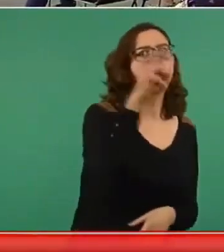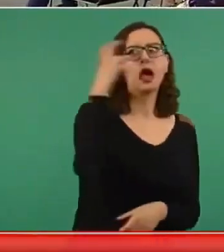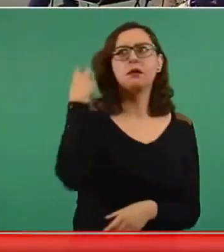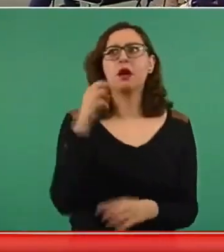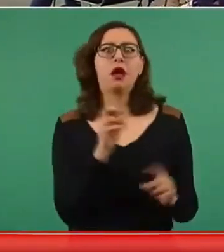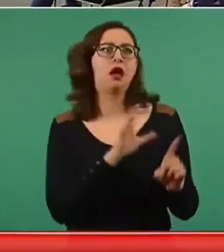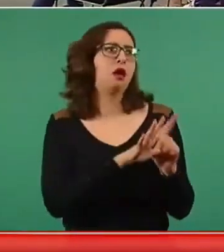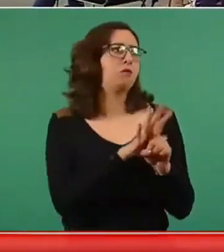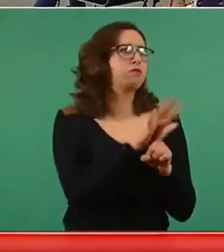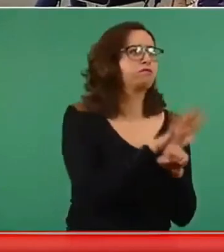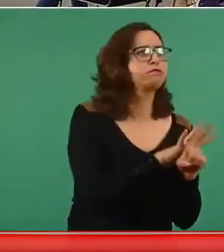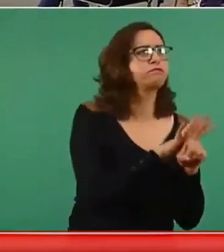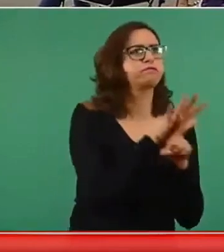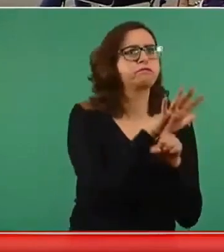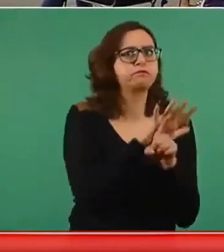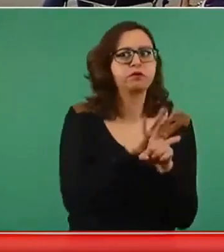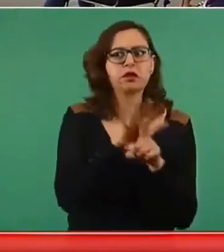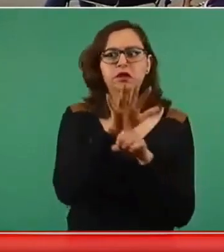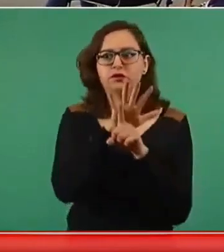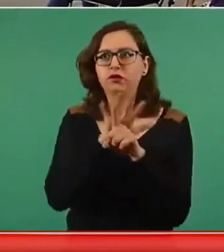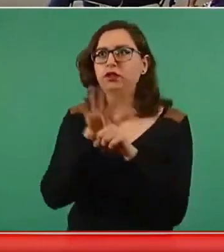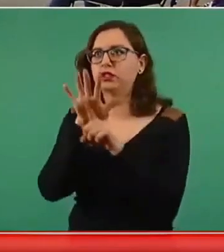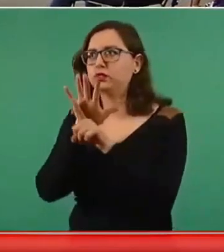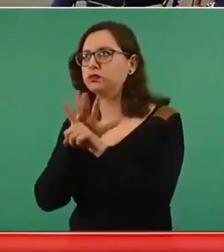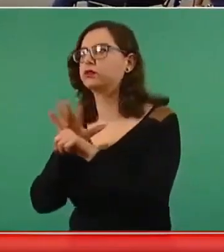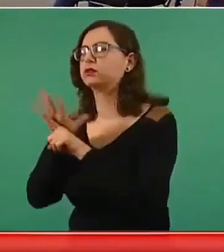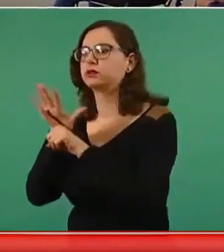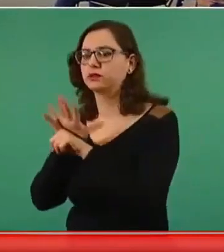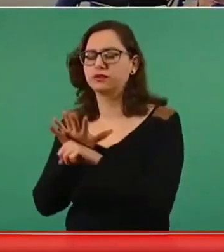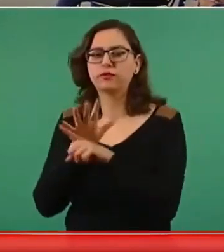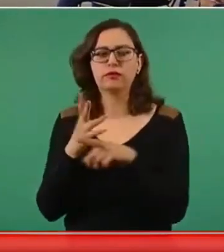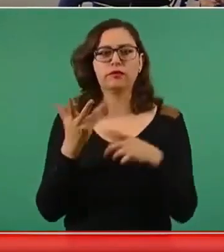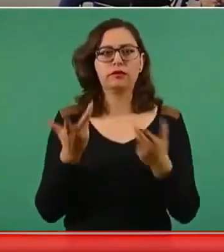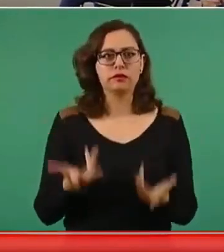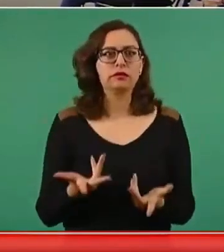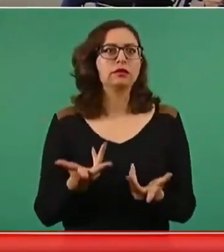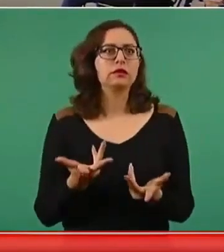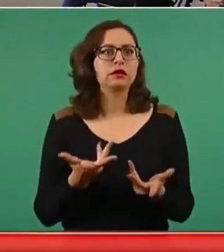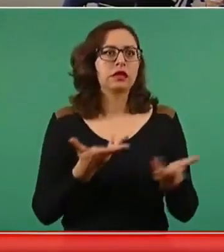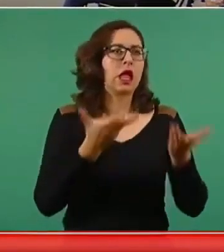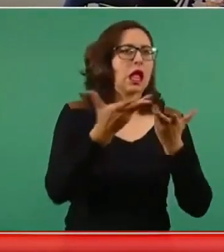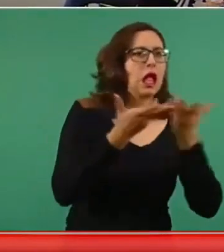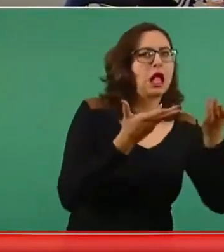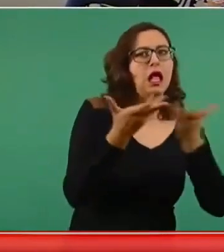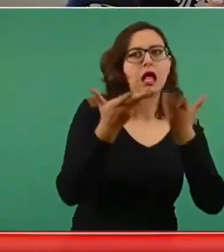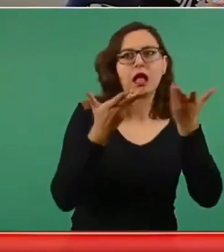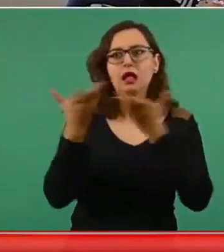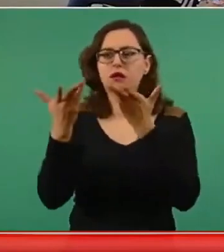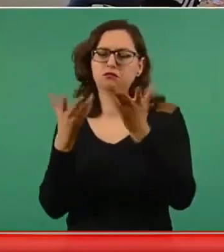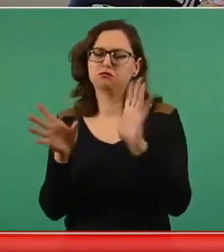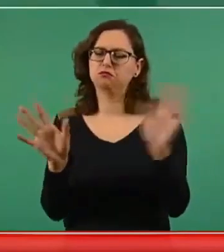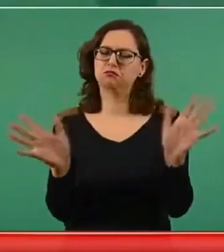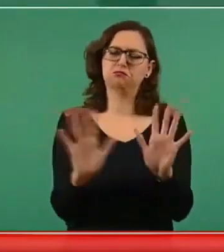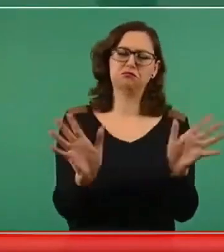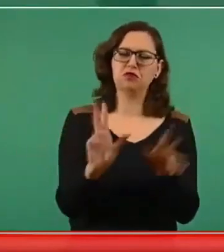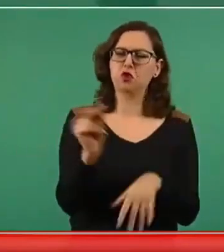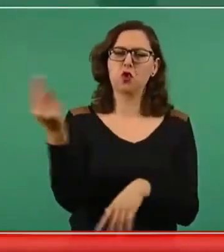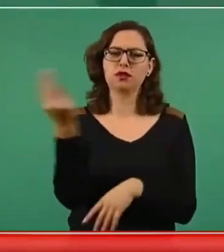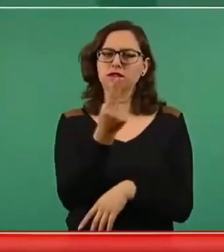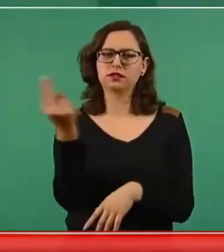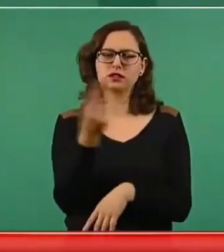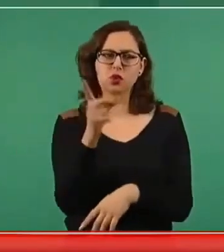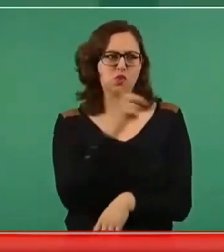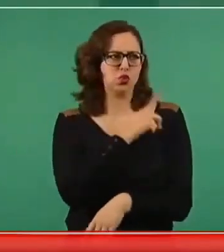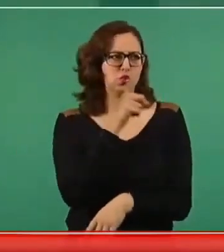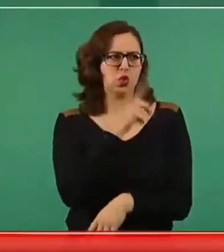para darle credibilidad o seguir acrecentando el prestigio de México en el extranjero.